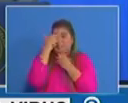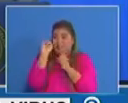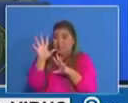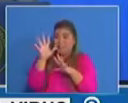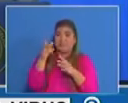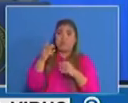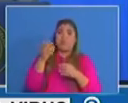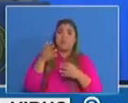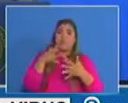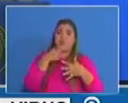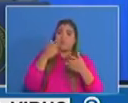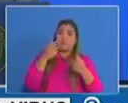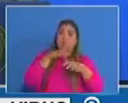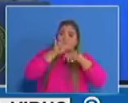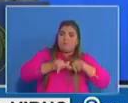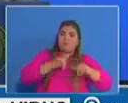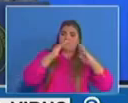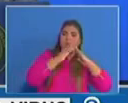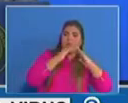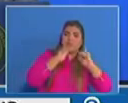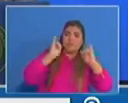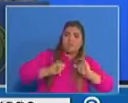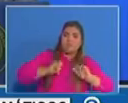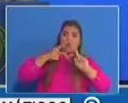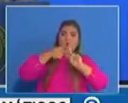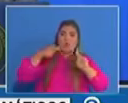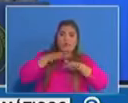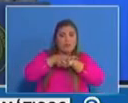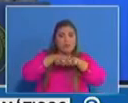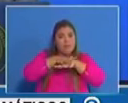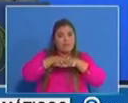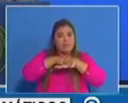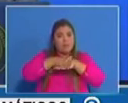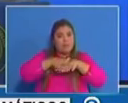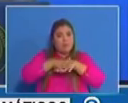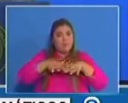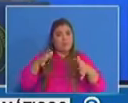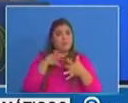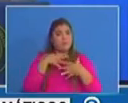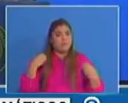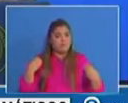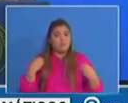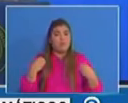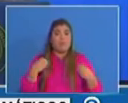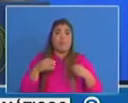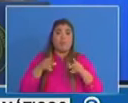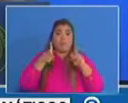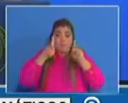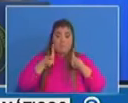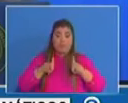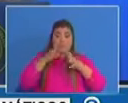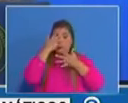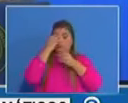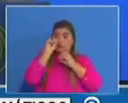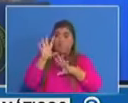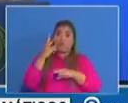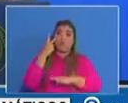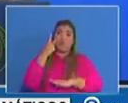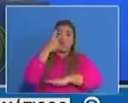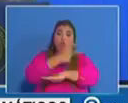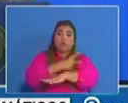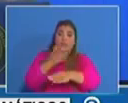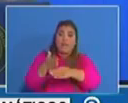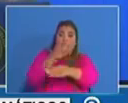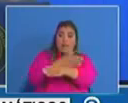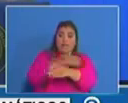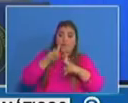conocemos es que casi el 90% de los contagios ocurren dos días antes del inicio de los